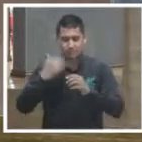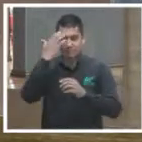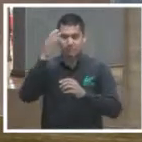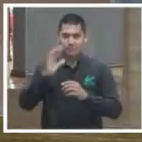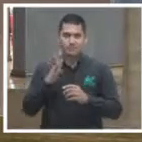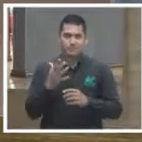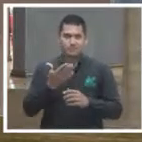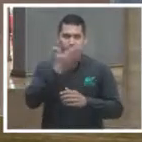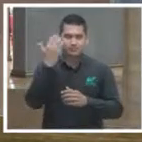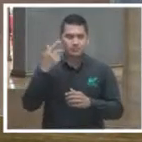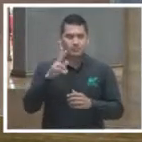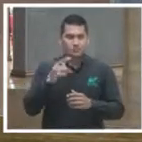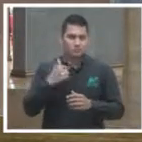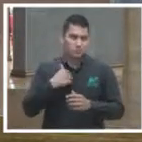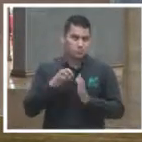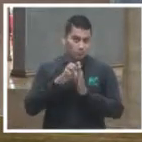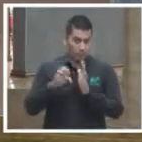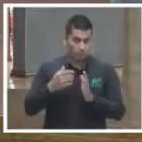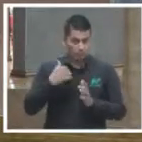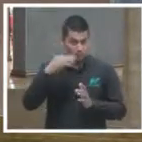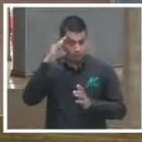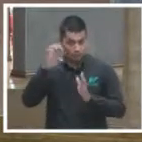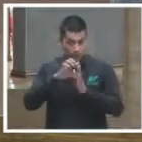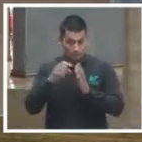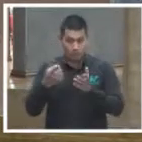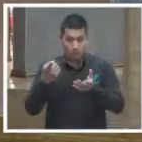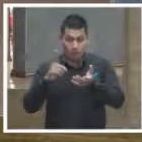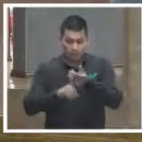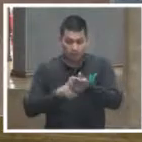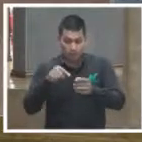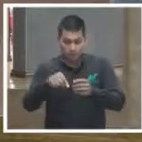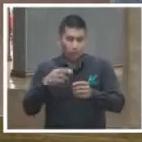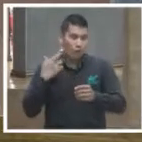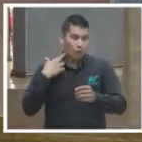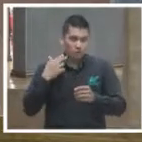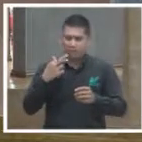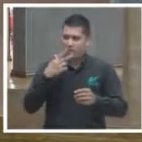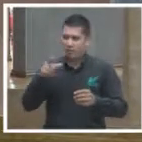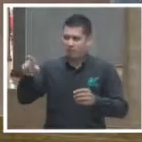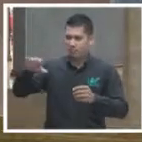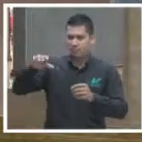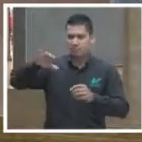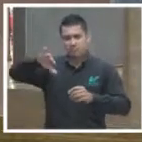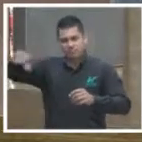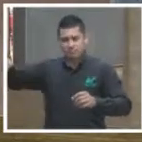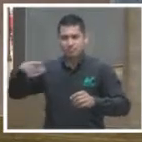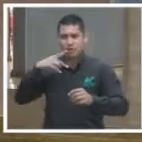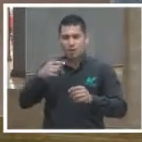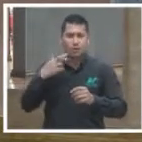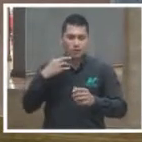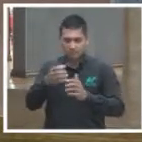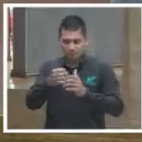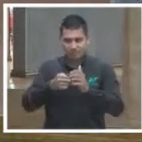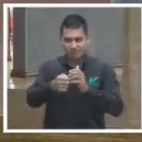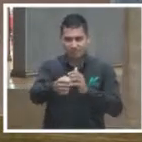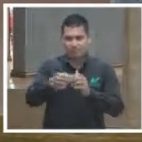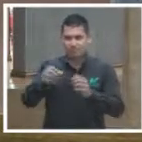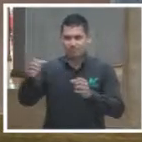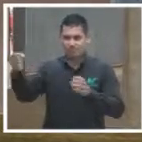pensaría que van a jugar o tienen un papel de sustitución en las decisiones judiciales o en las